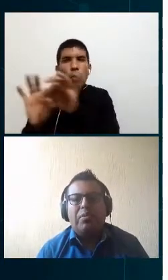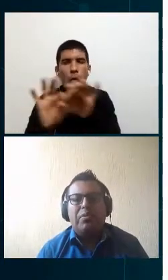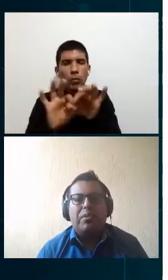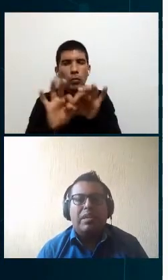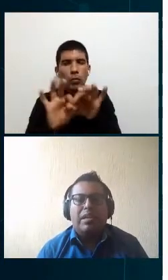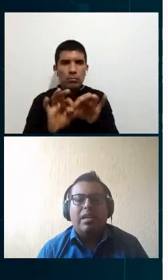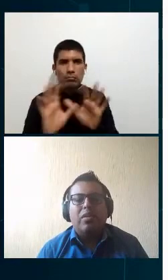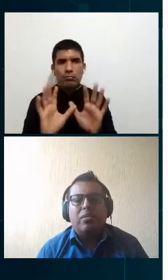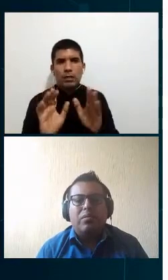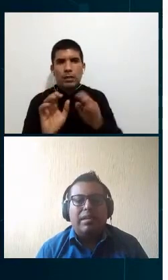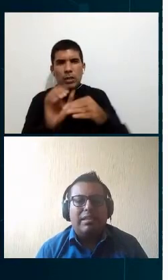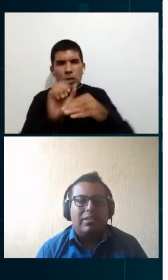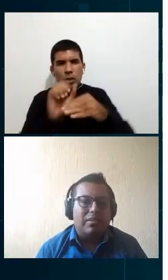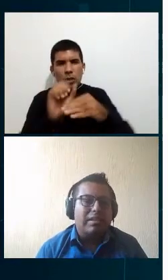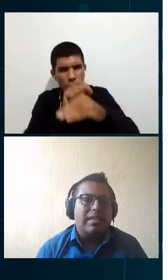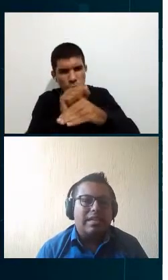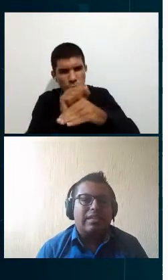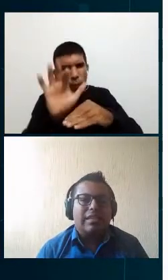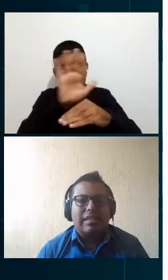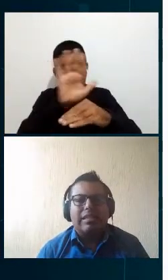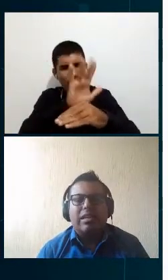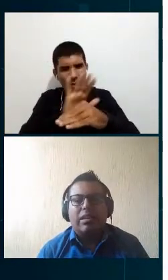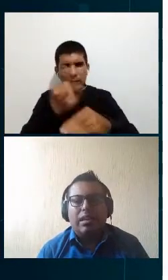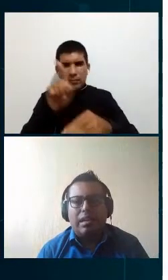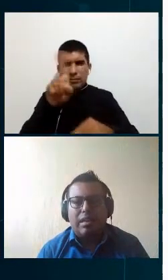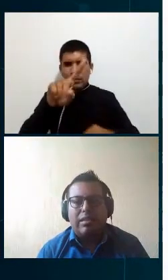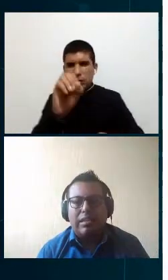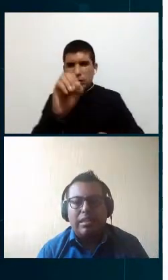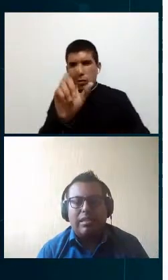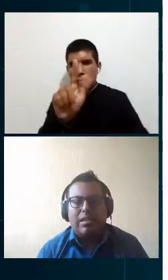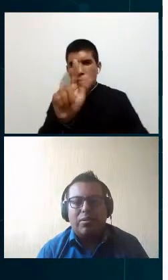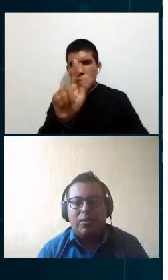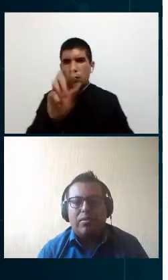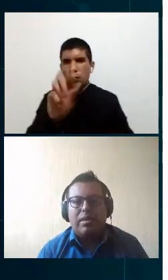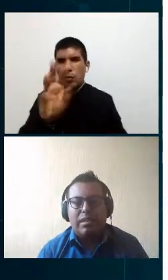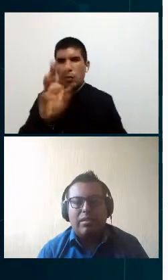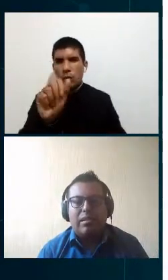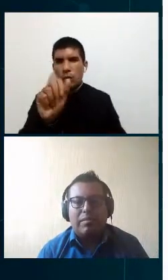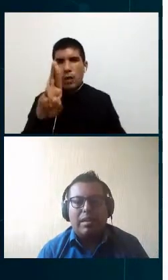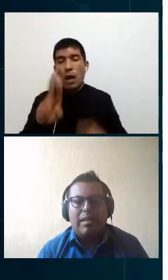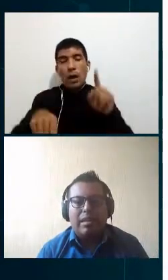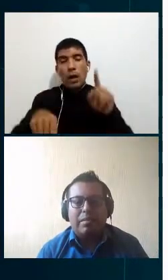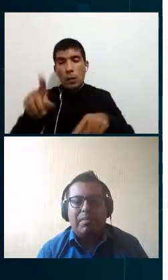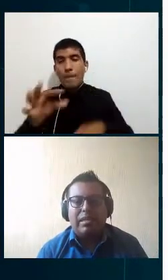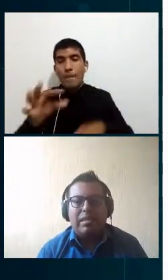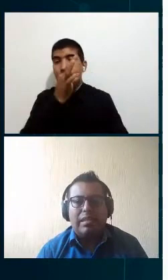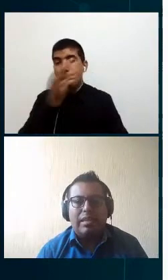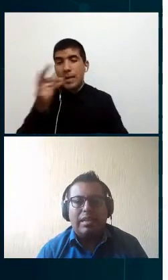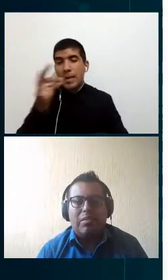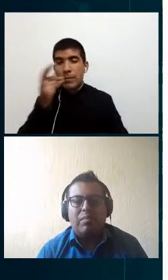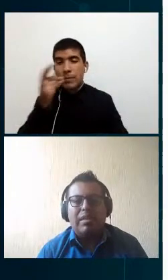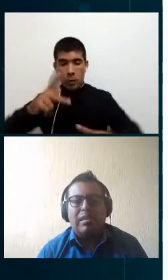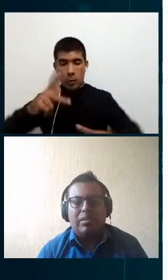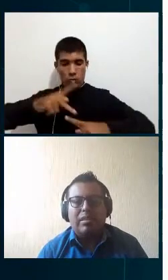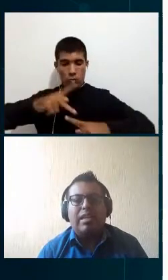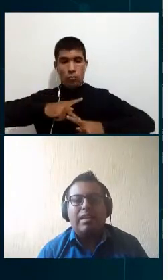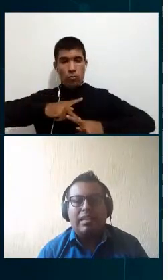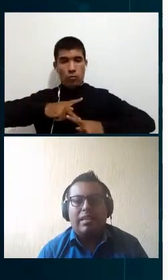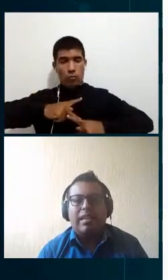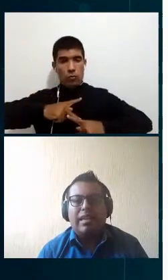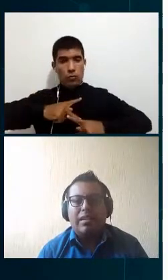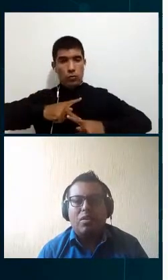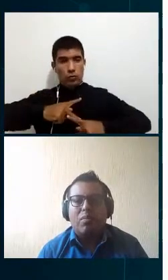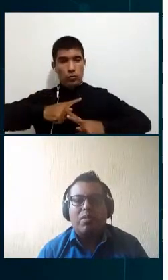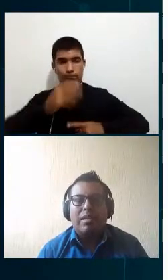propios en los cuales entonces hay que hacer desarrollos ahí es donde entra la parte de la documentación